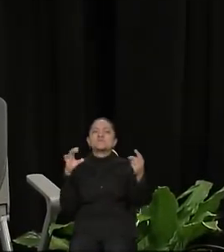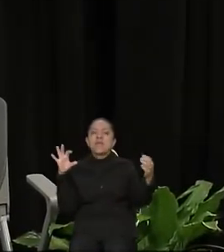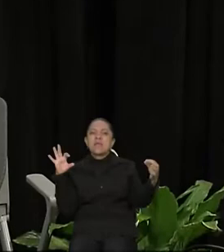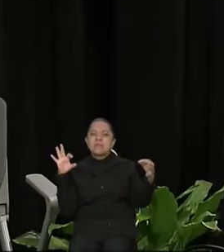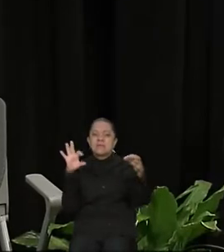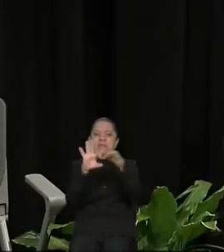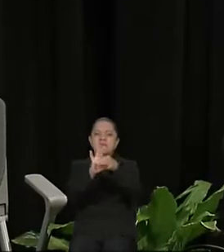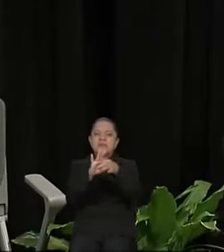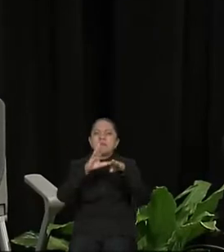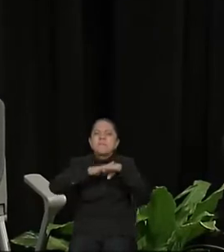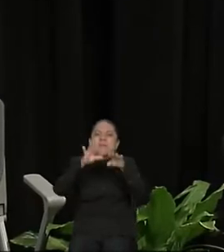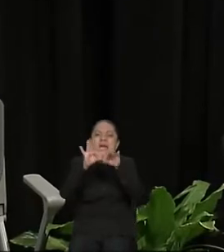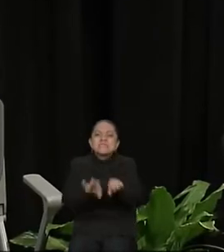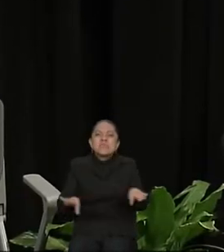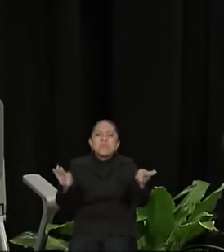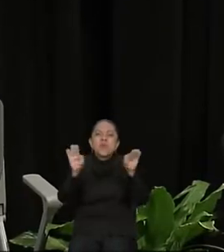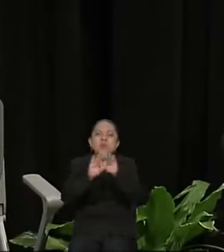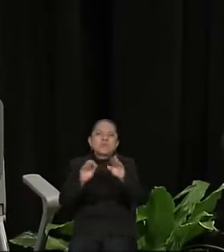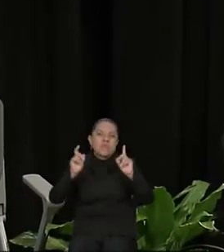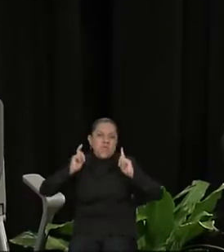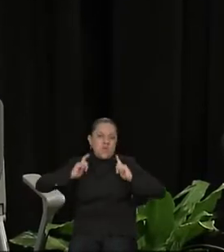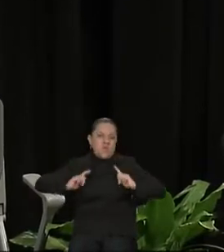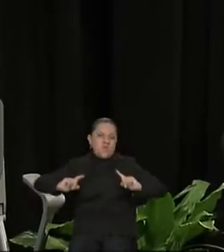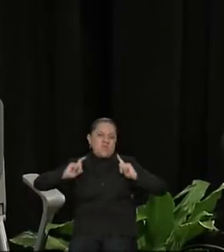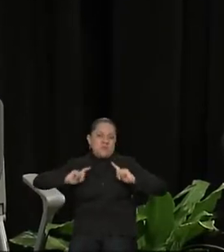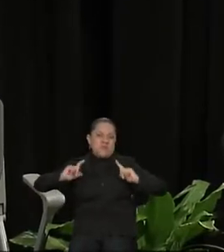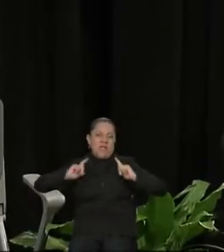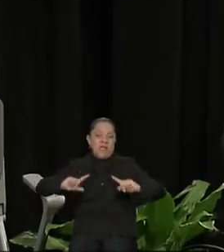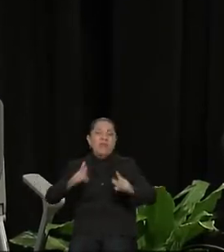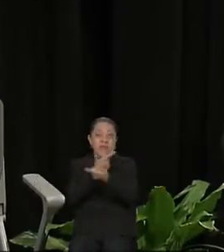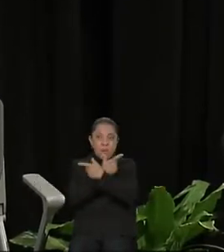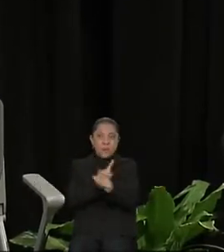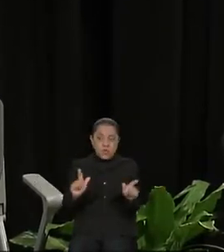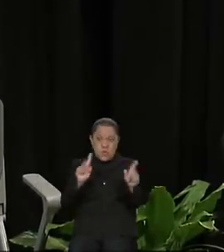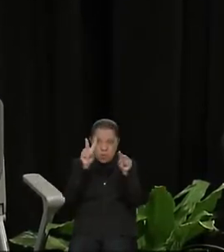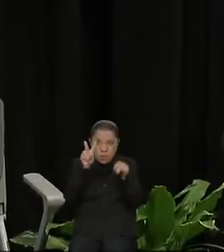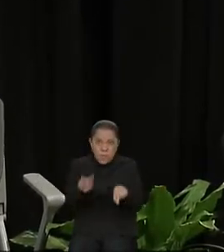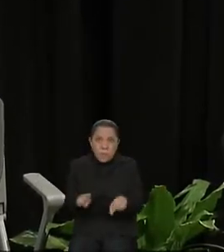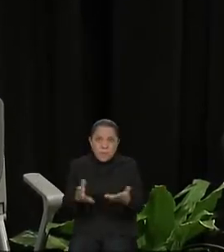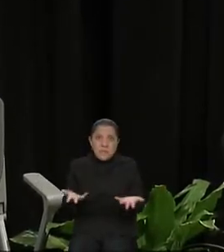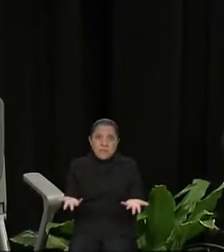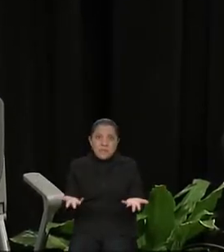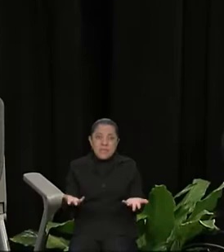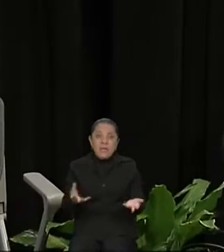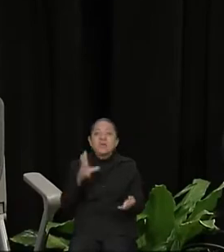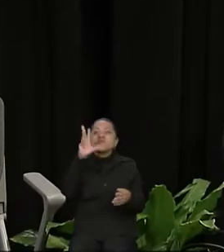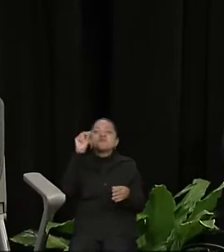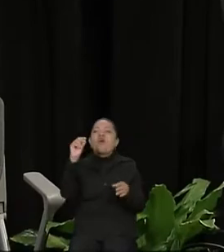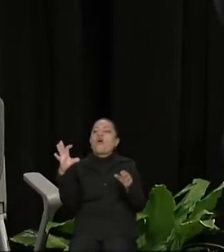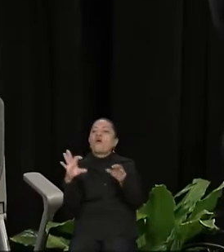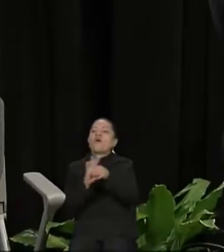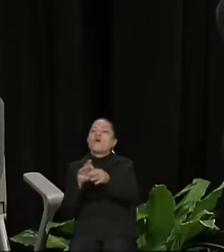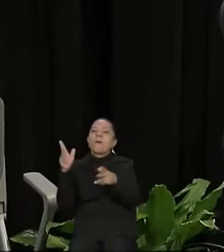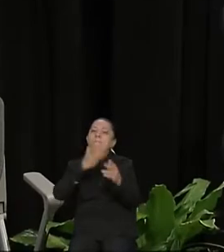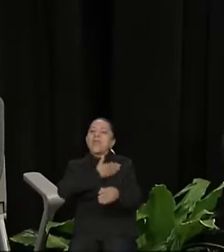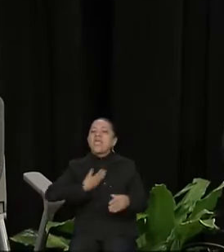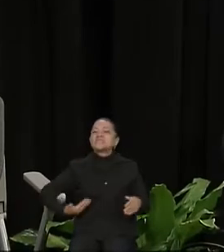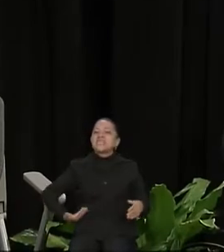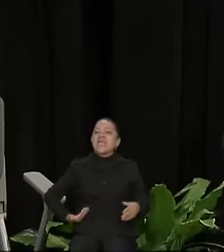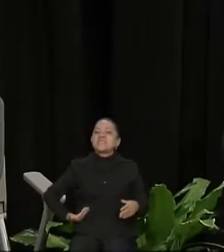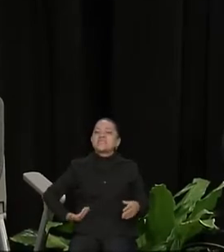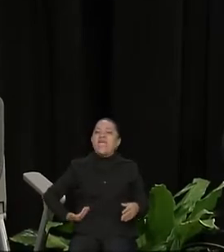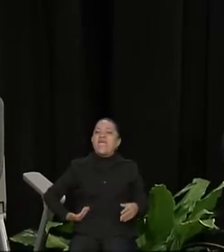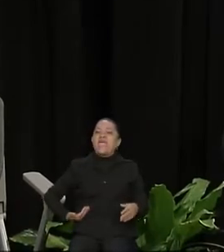fiscalía autónoma, realmente no nombrada por el presidente, porque debe ser capaz de nombrar lo que sea,